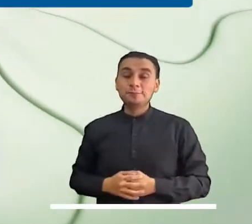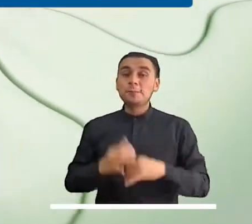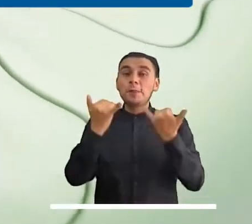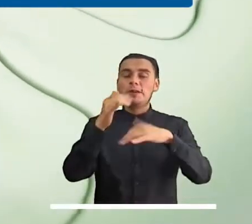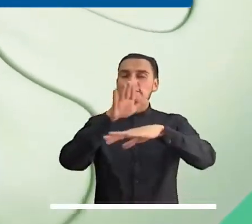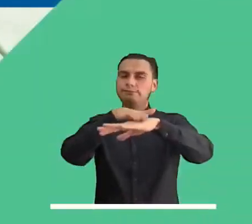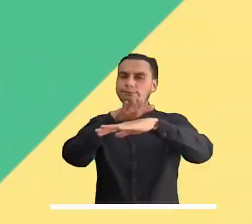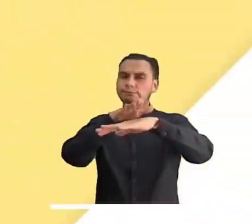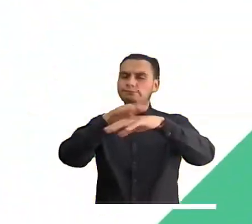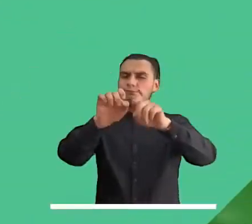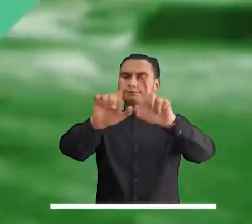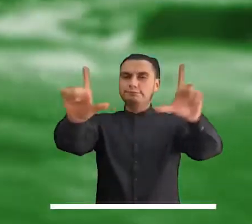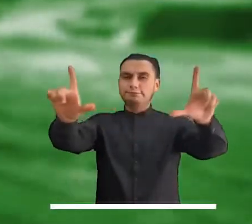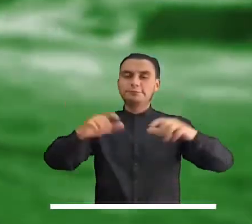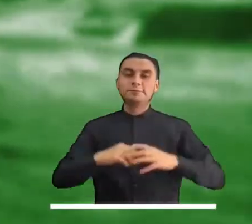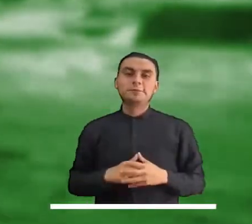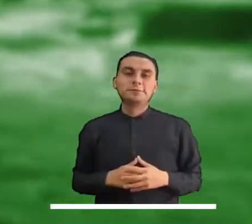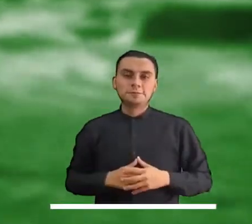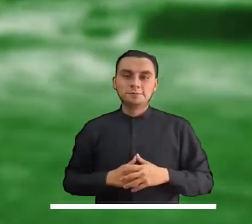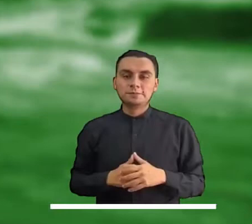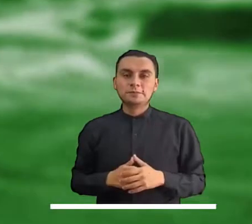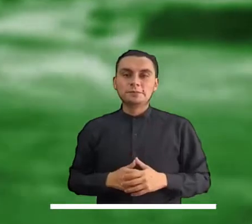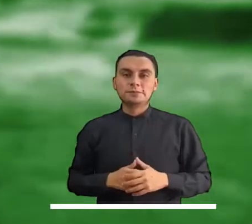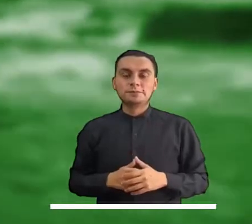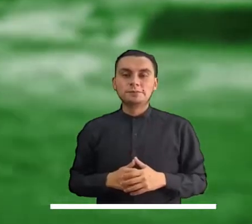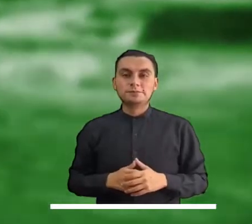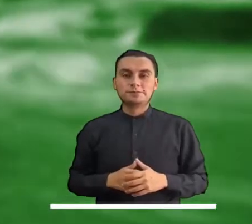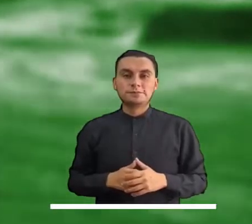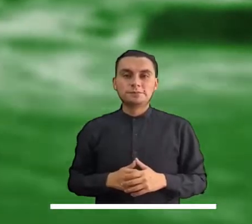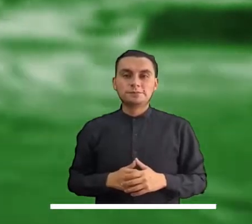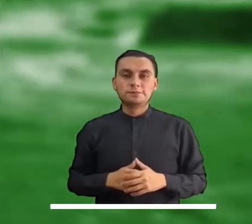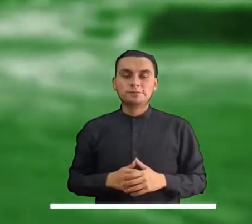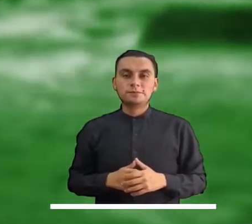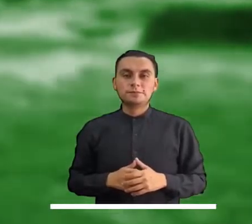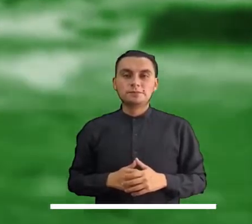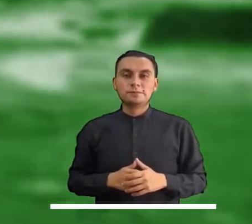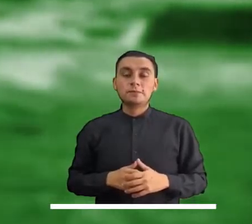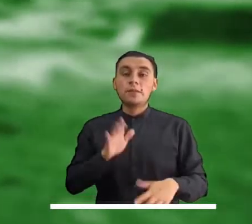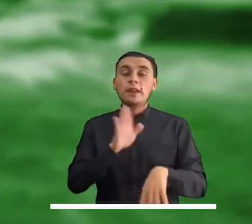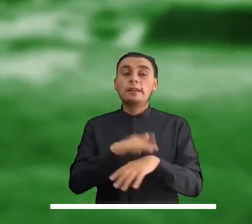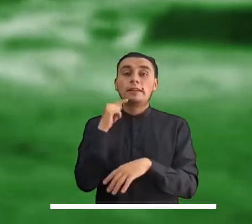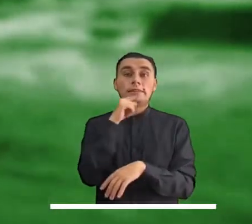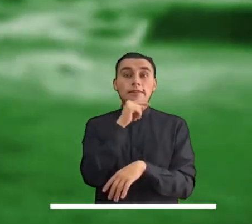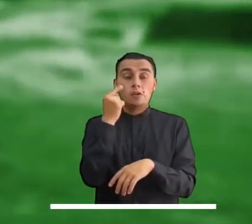oriente de la capital. Veamos ahora las alertas que se encuentran activas.